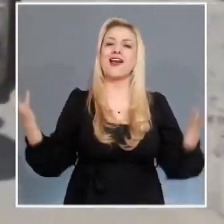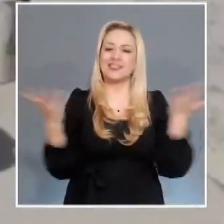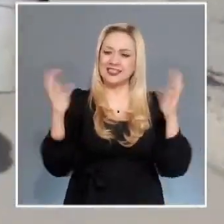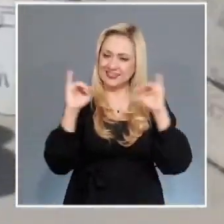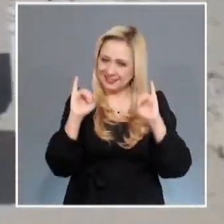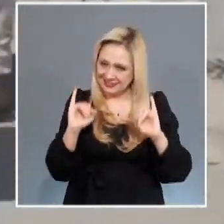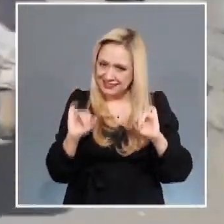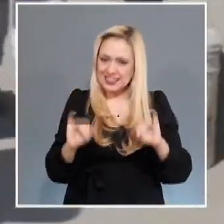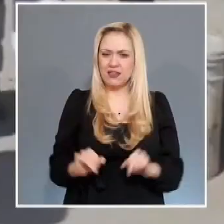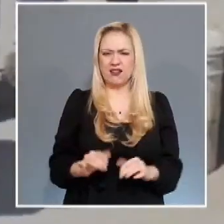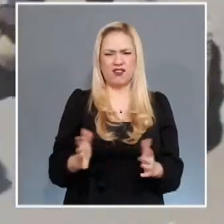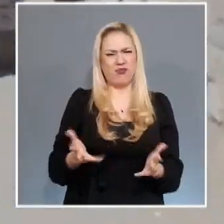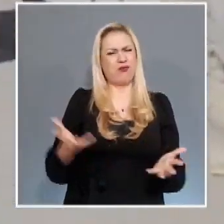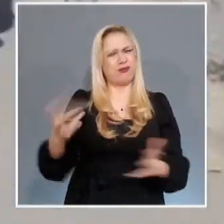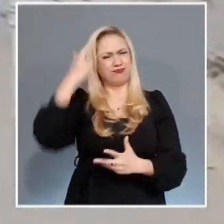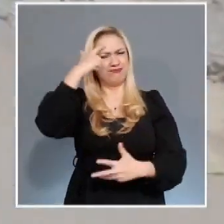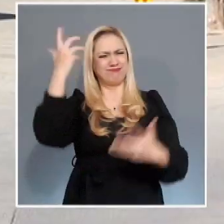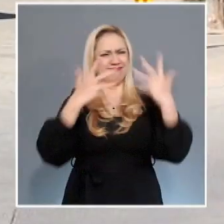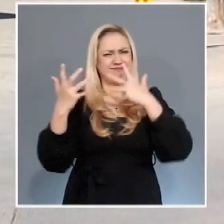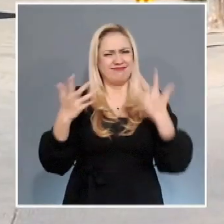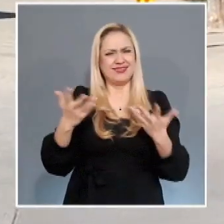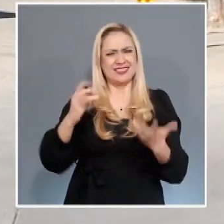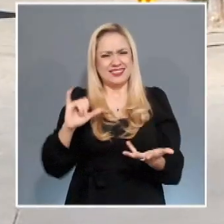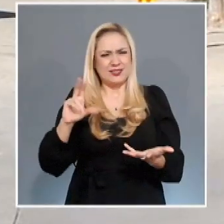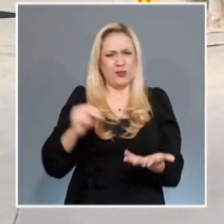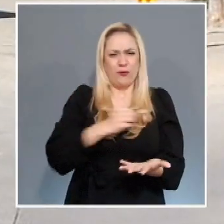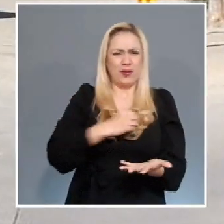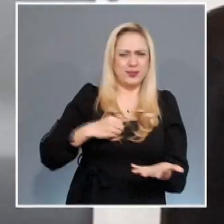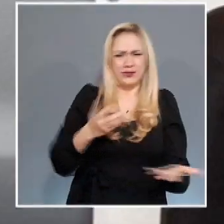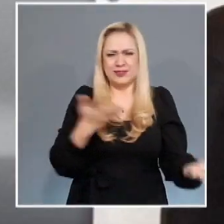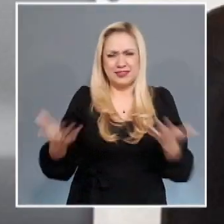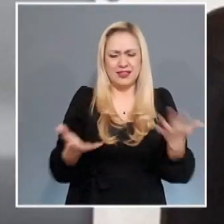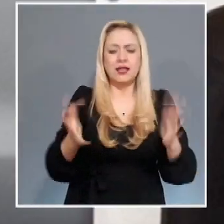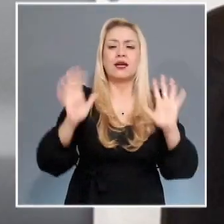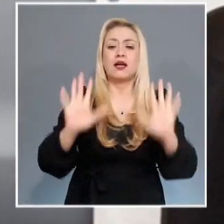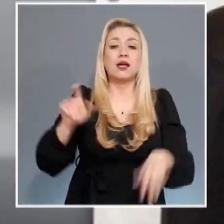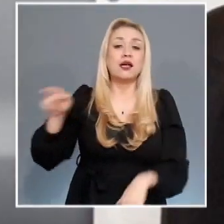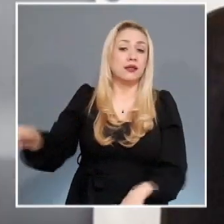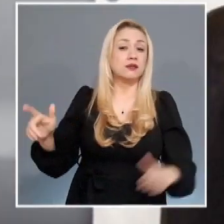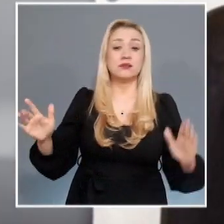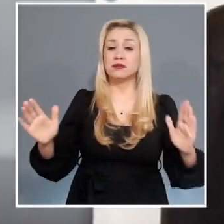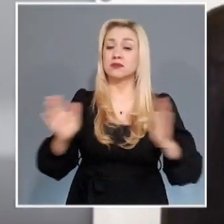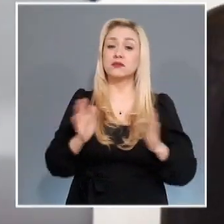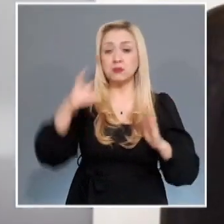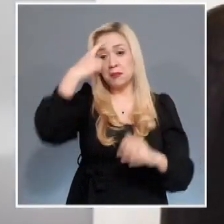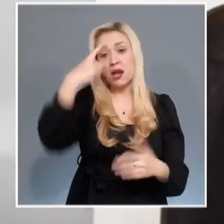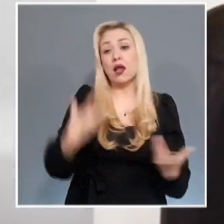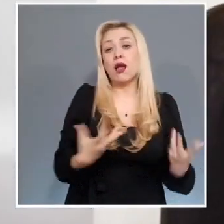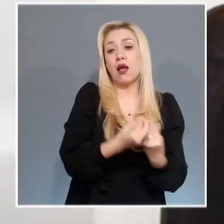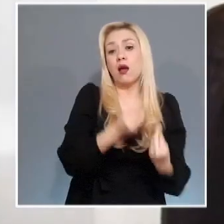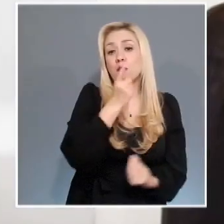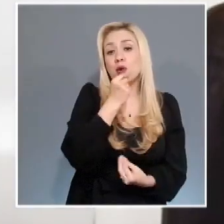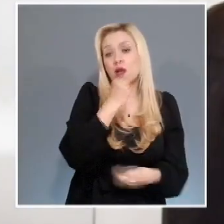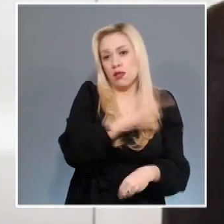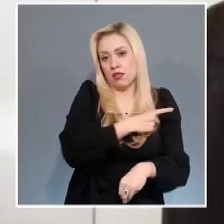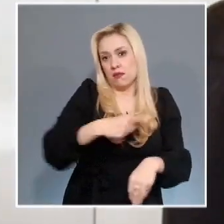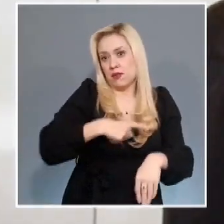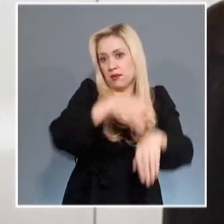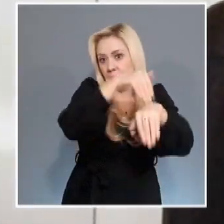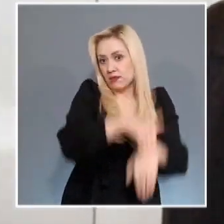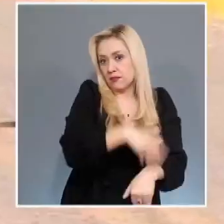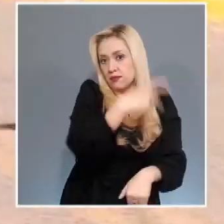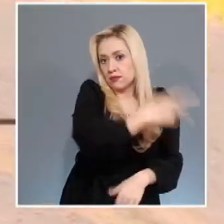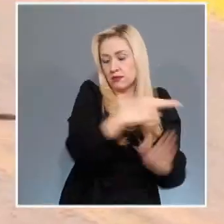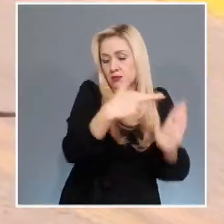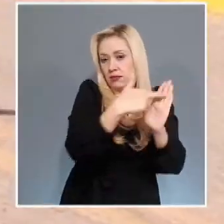Permanente es la que debe efectuarlo directamente y de manera inmediata, por lo cual deberá disponer de cuentas de